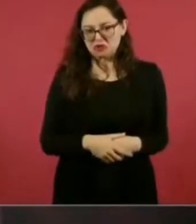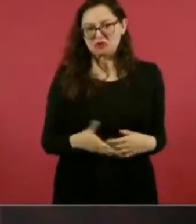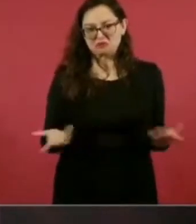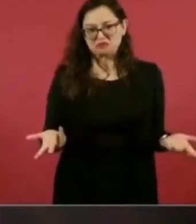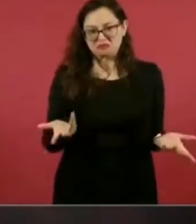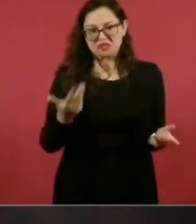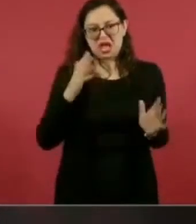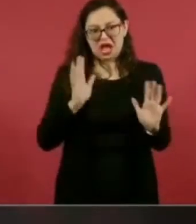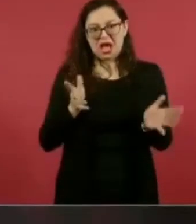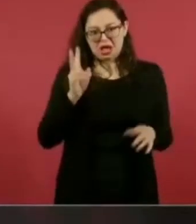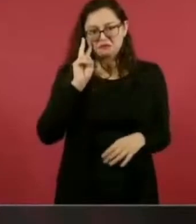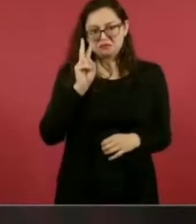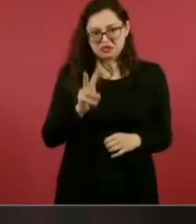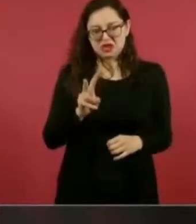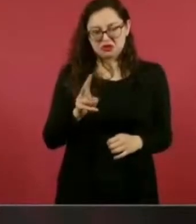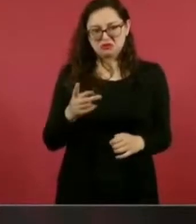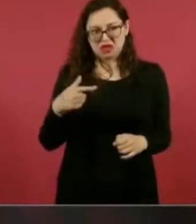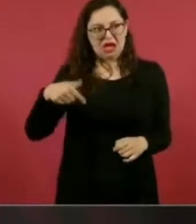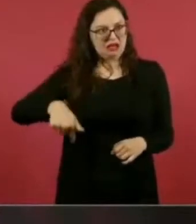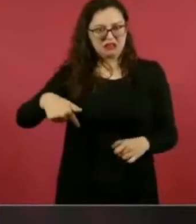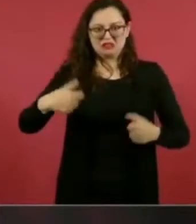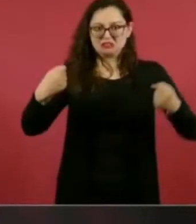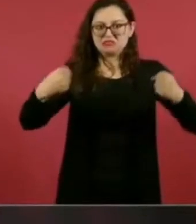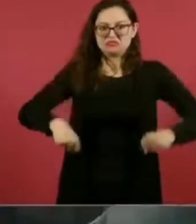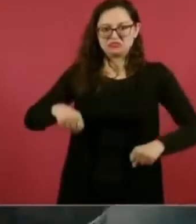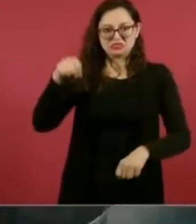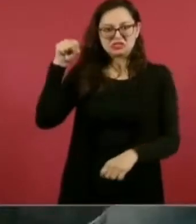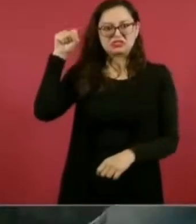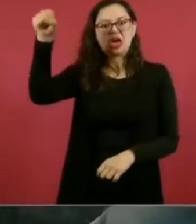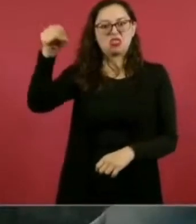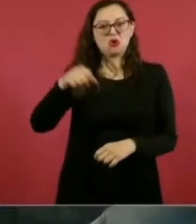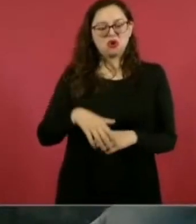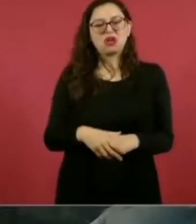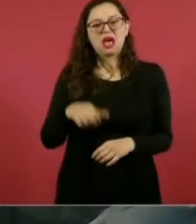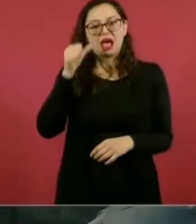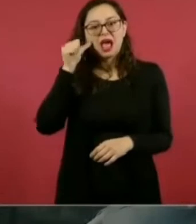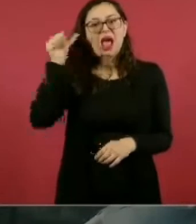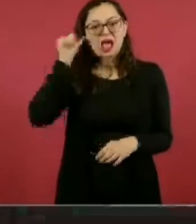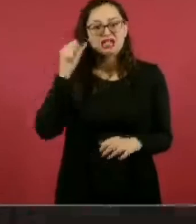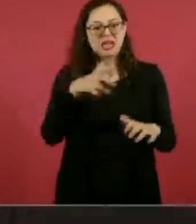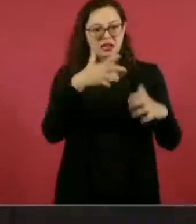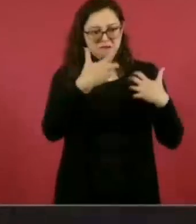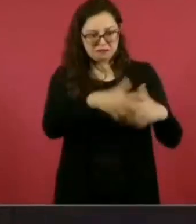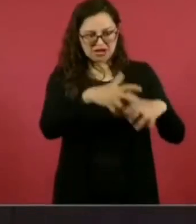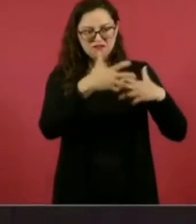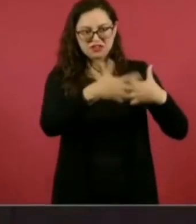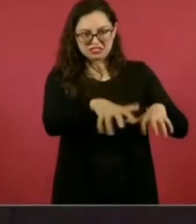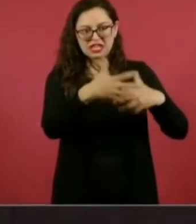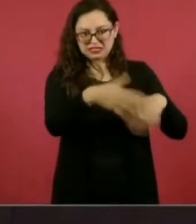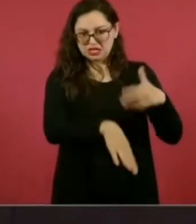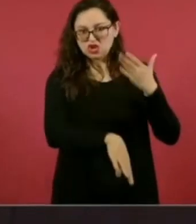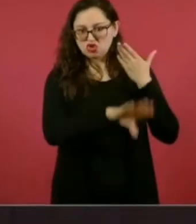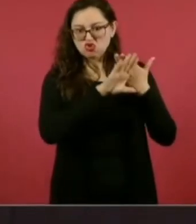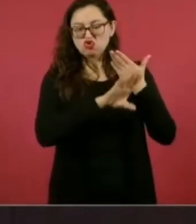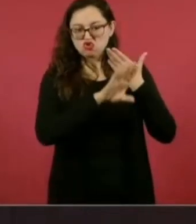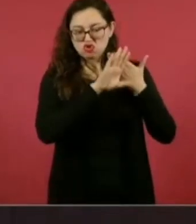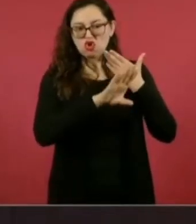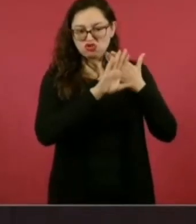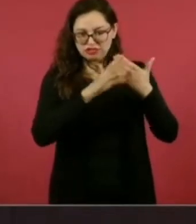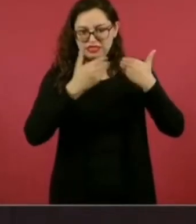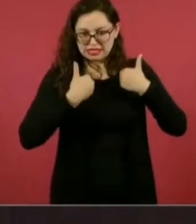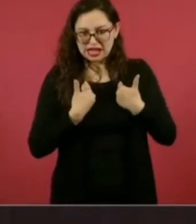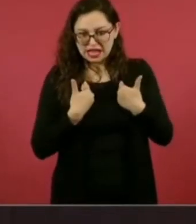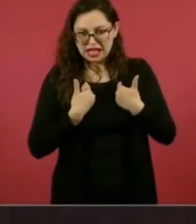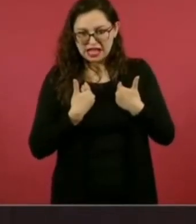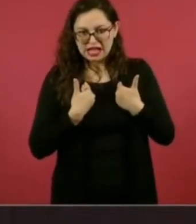a los conservadores que se manifestaron, no todos desde luego,